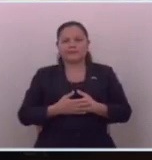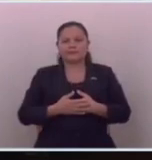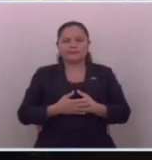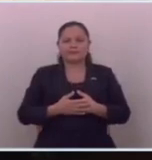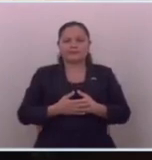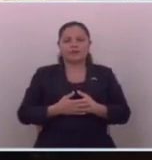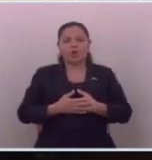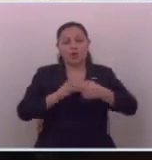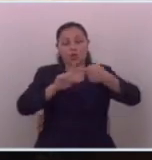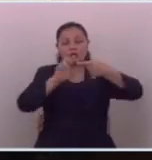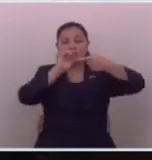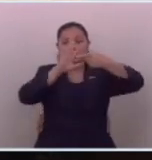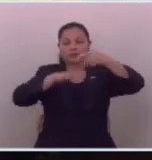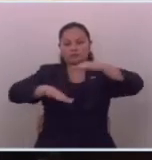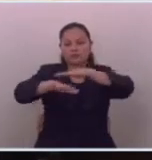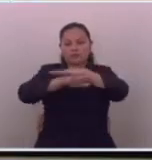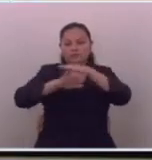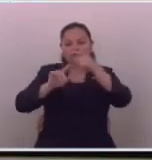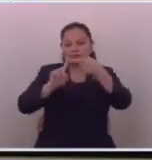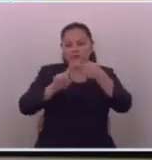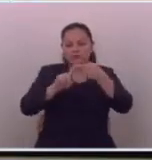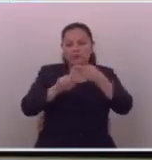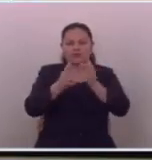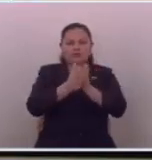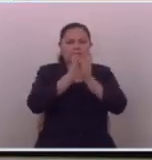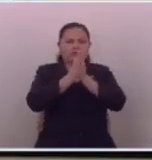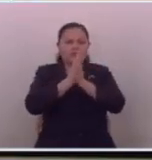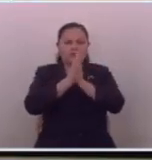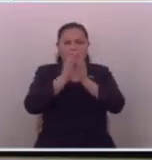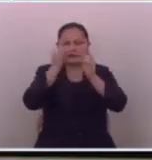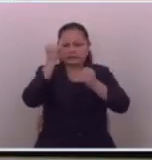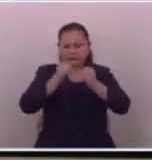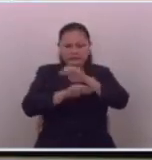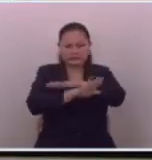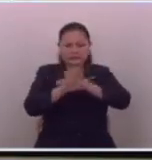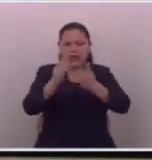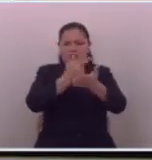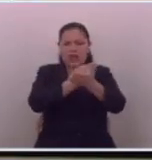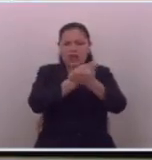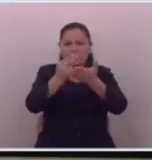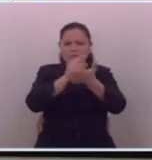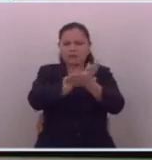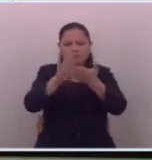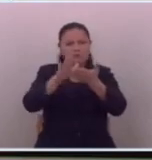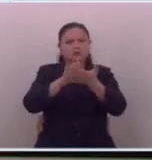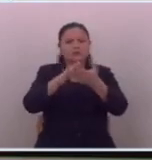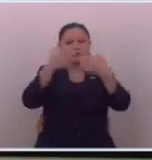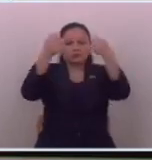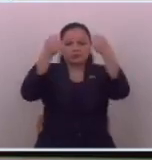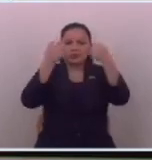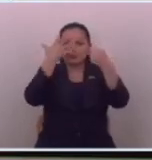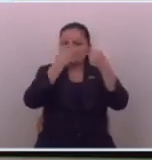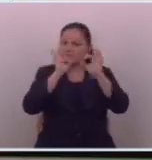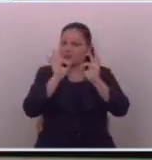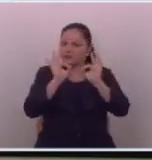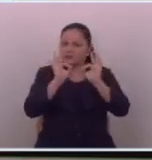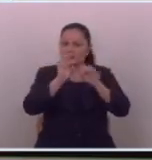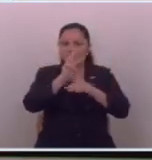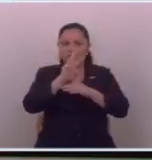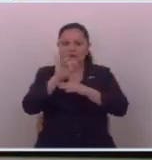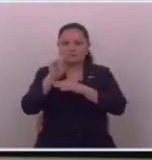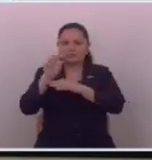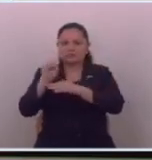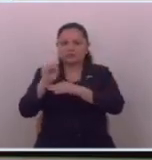uno dice que se basa en pedir que salgan ya porque son inocentes de que bonito como diría William